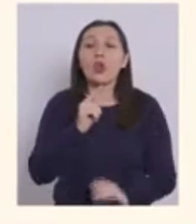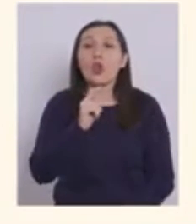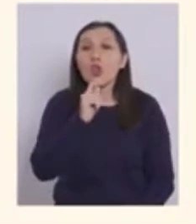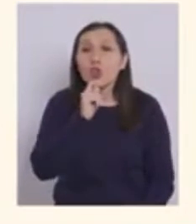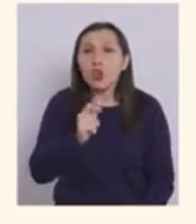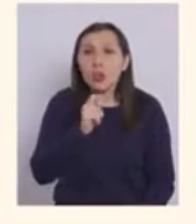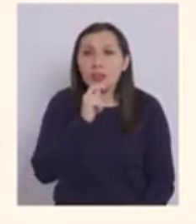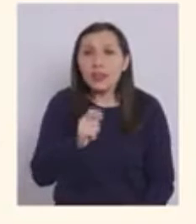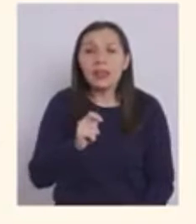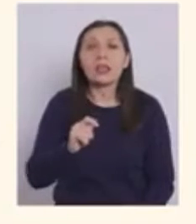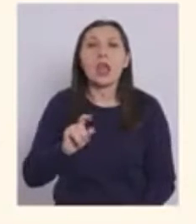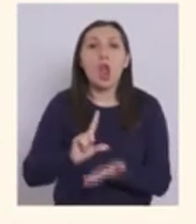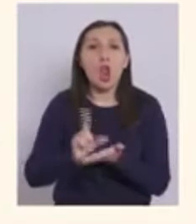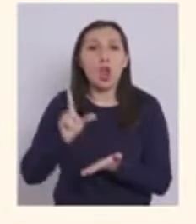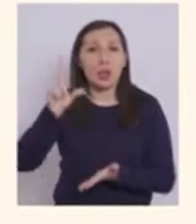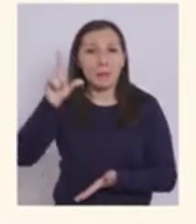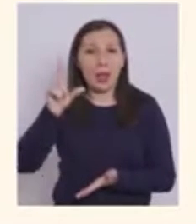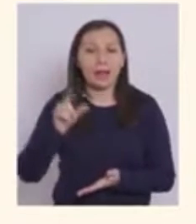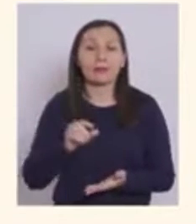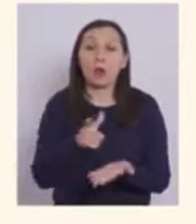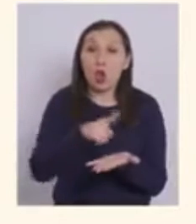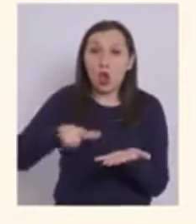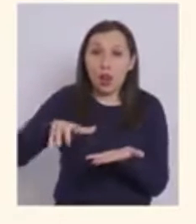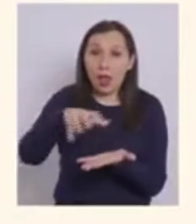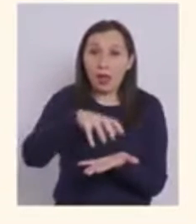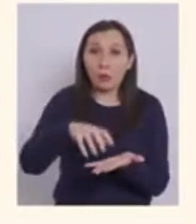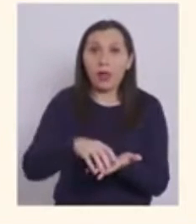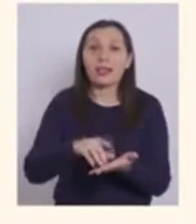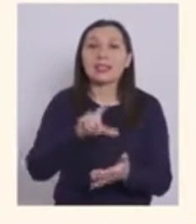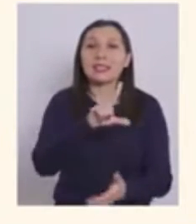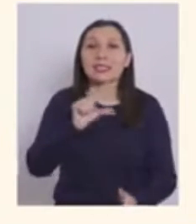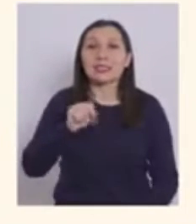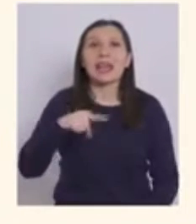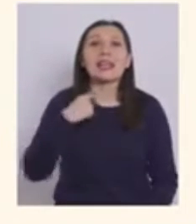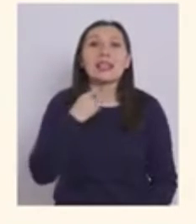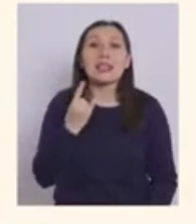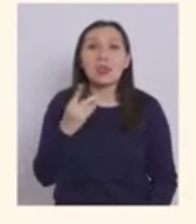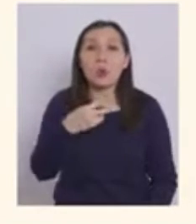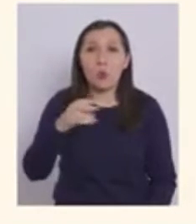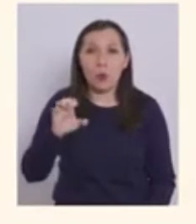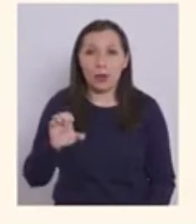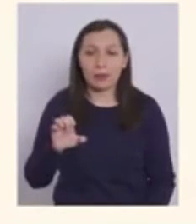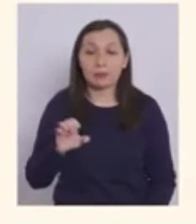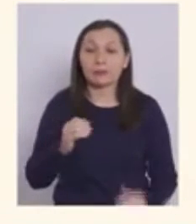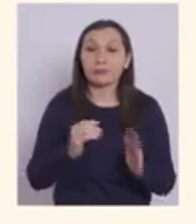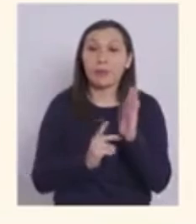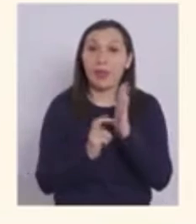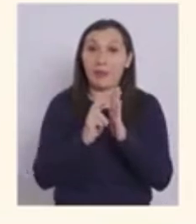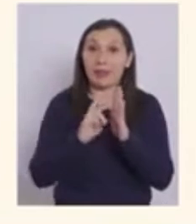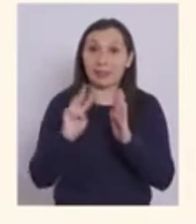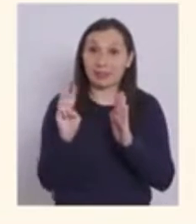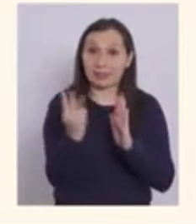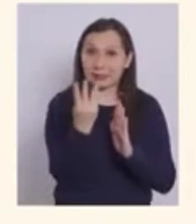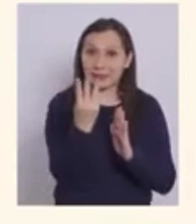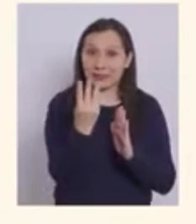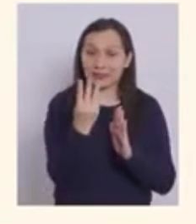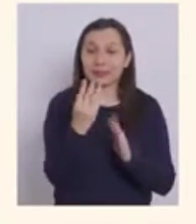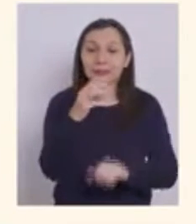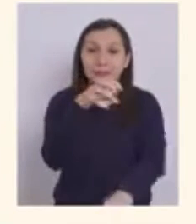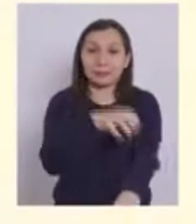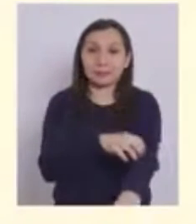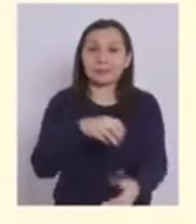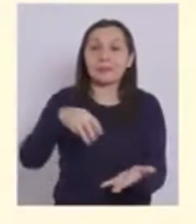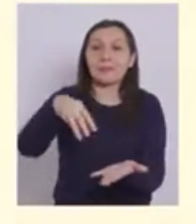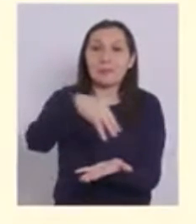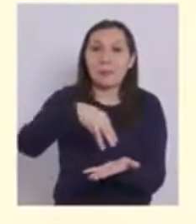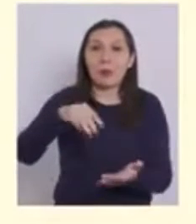Tolten y Lonquimay En la región de los lagos, Yanquihue Avanzan a preparación en